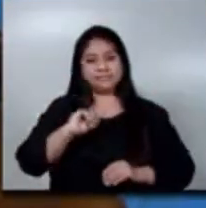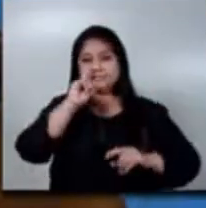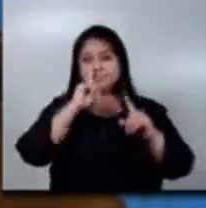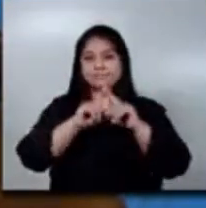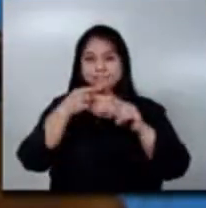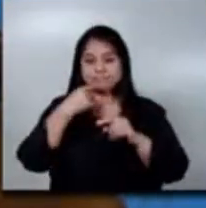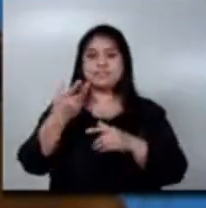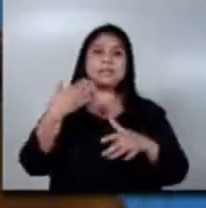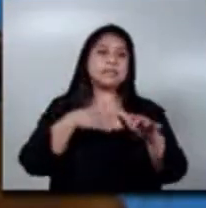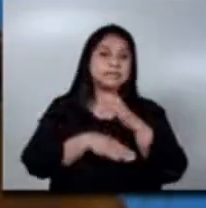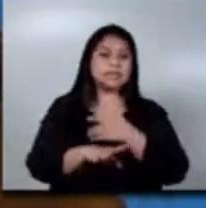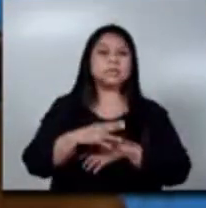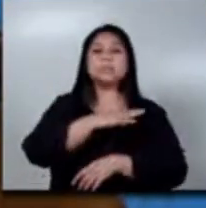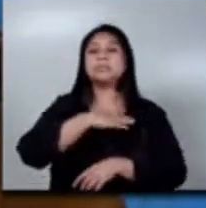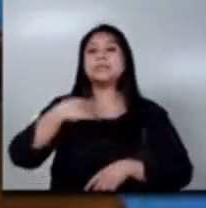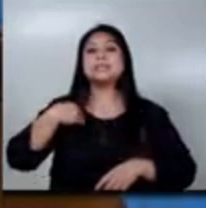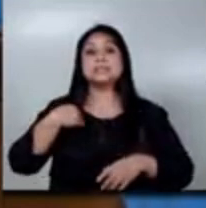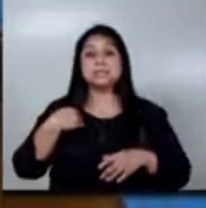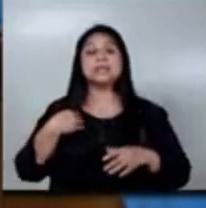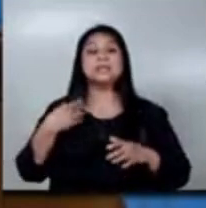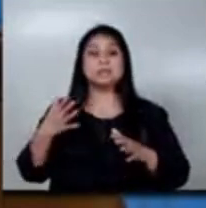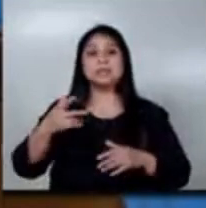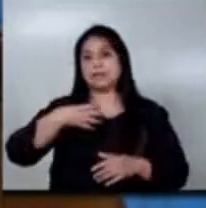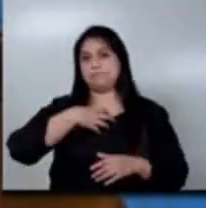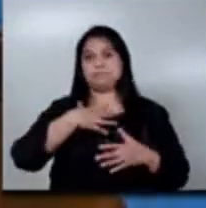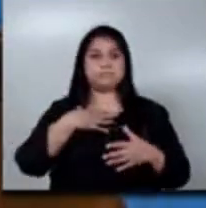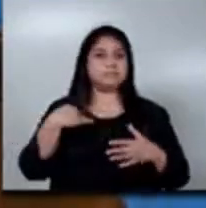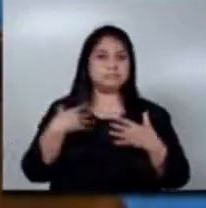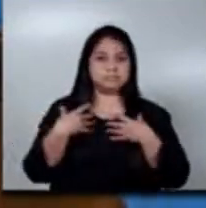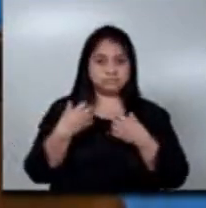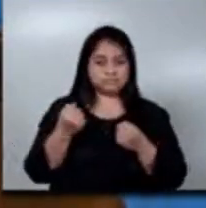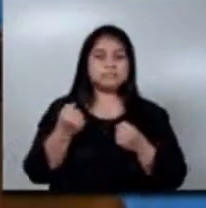interno de los ministerios, en el caso de salud, por ejemplo,